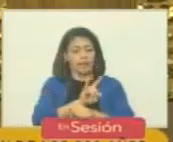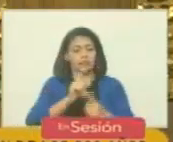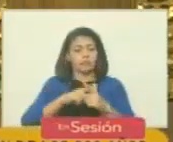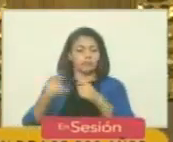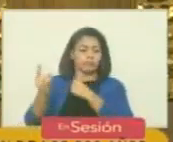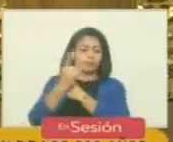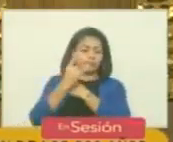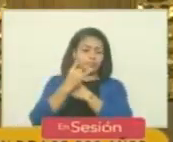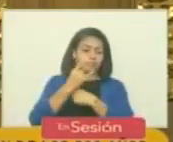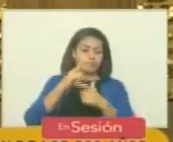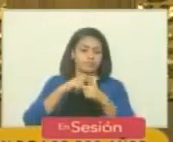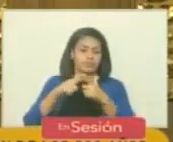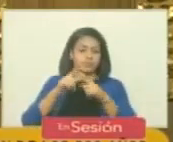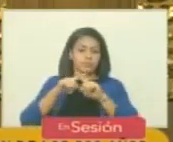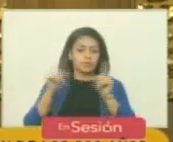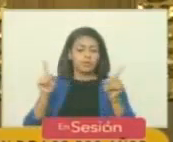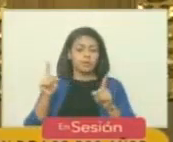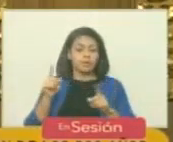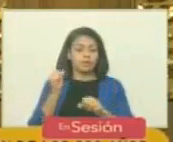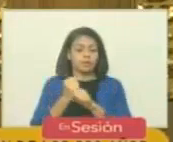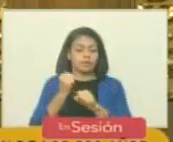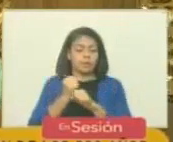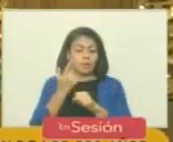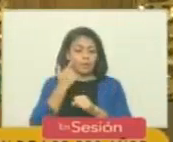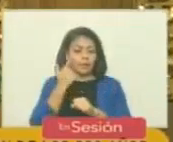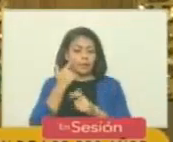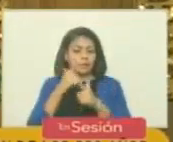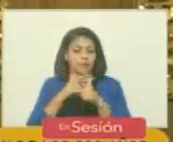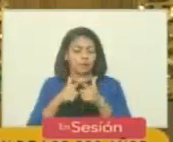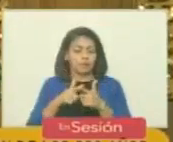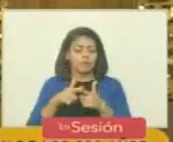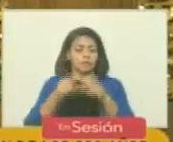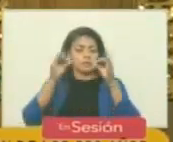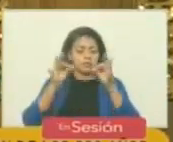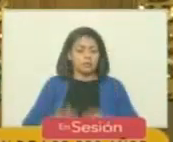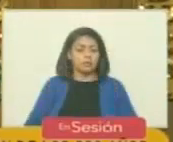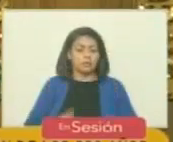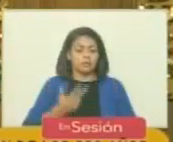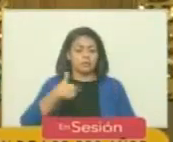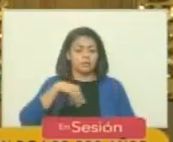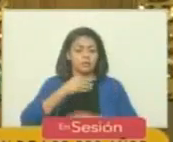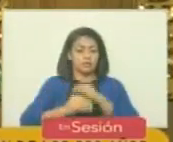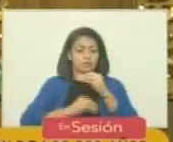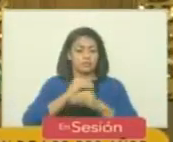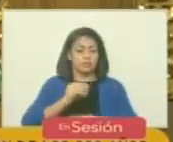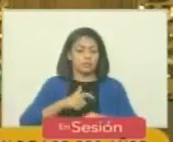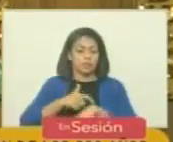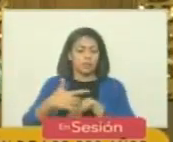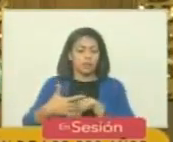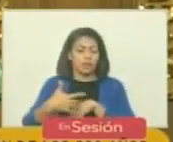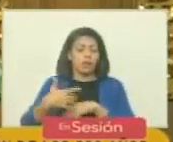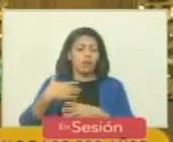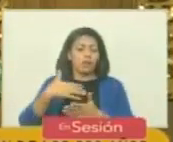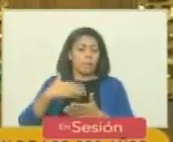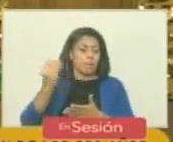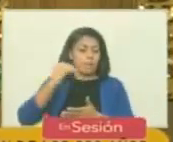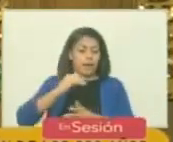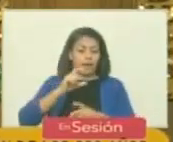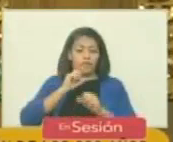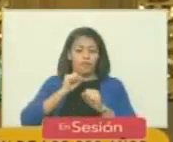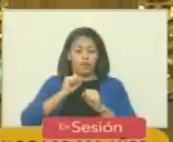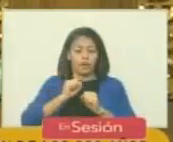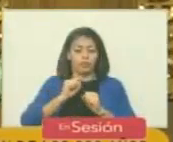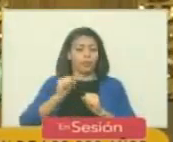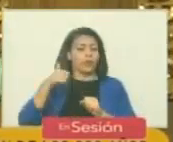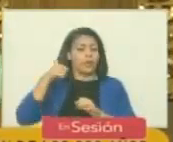trampas y zancadillas una tarea pendiente cuya concreción hemos rozado en momentos gloriosos que debieron